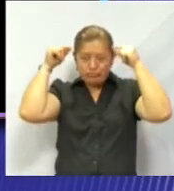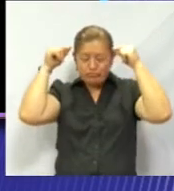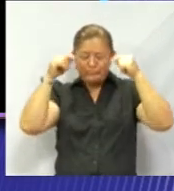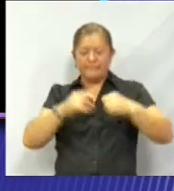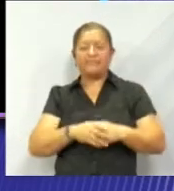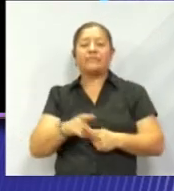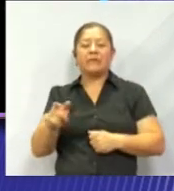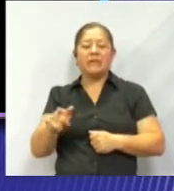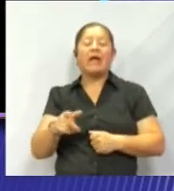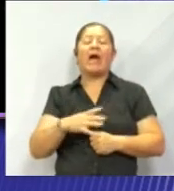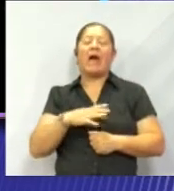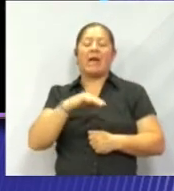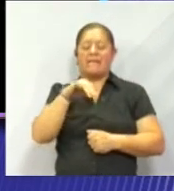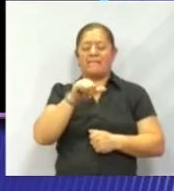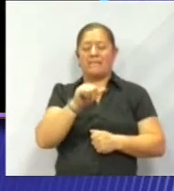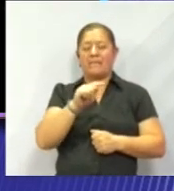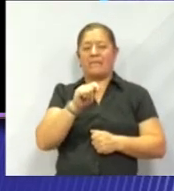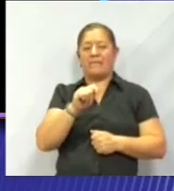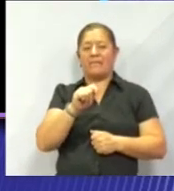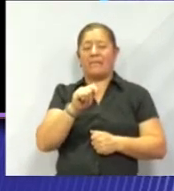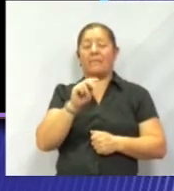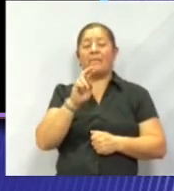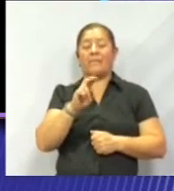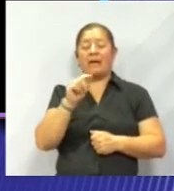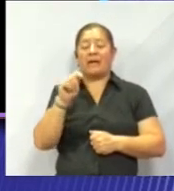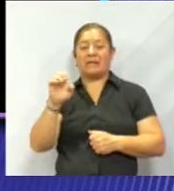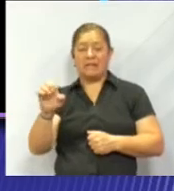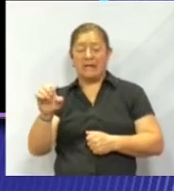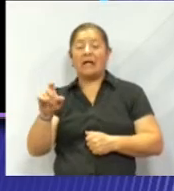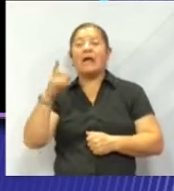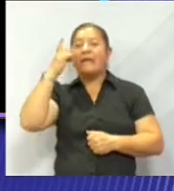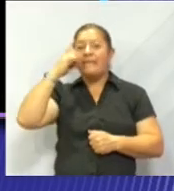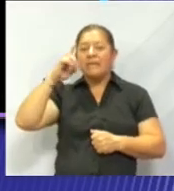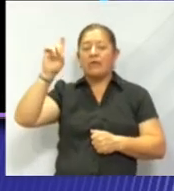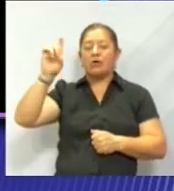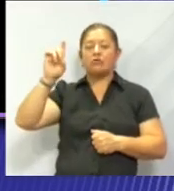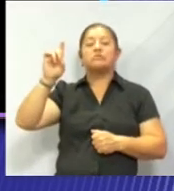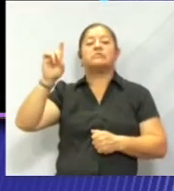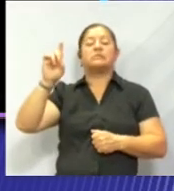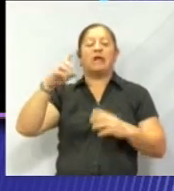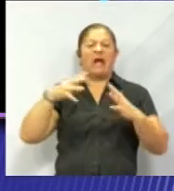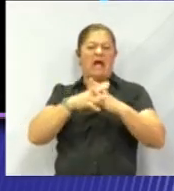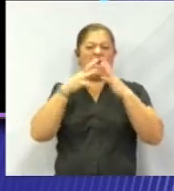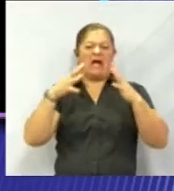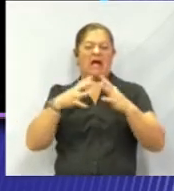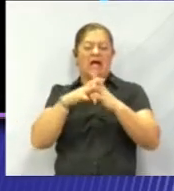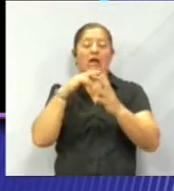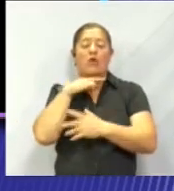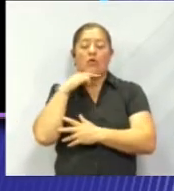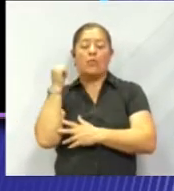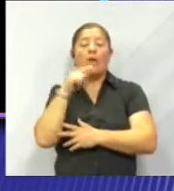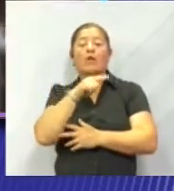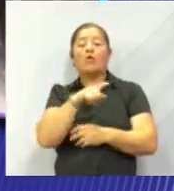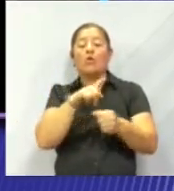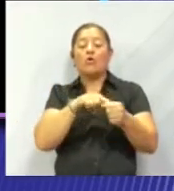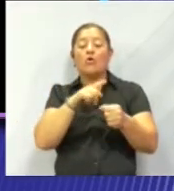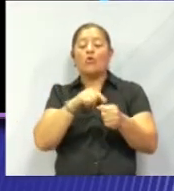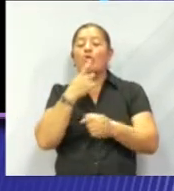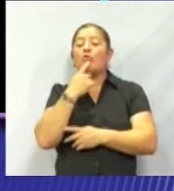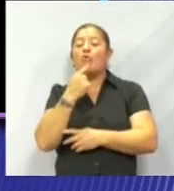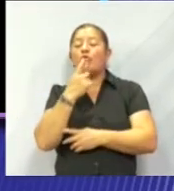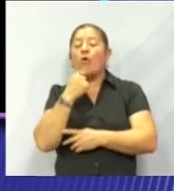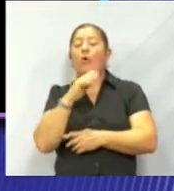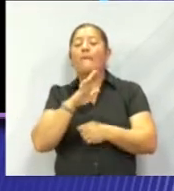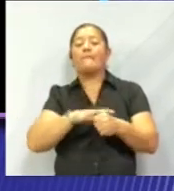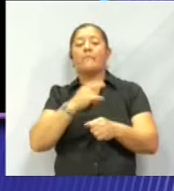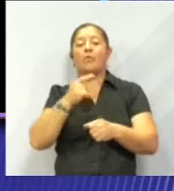Así es que debe su nombre al dios de la guerra romano. Y tiene ese color rojizo, ¿sabes por qué? Porque en